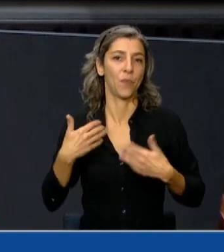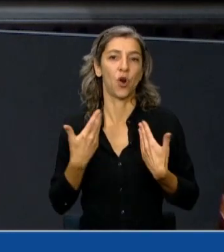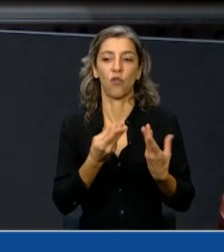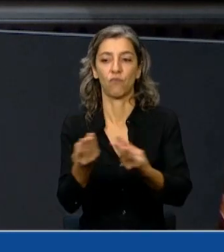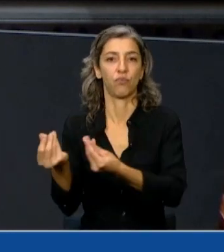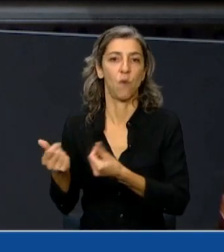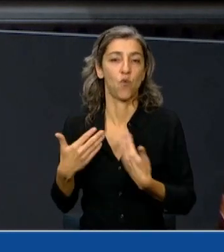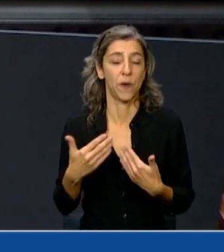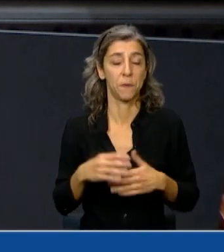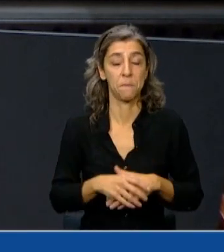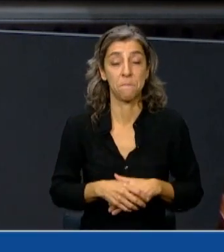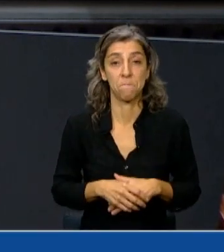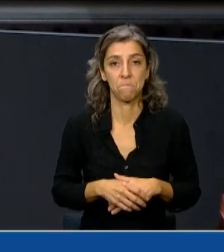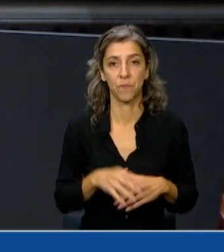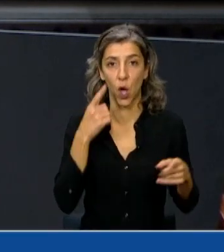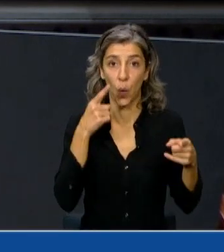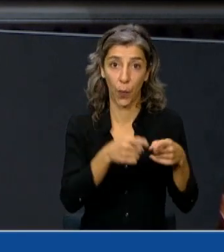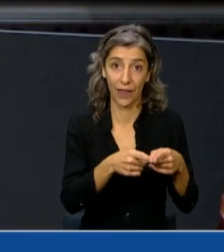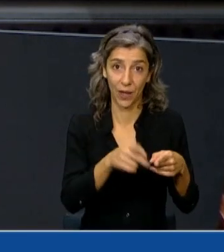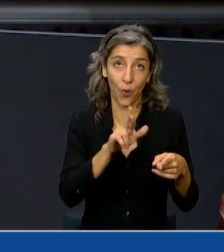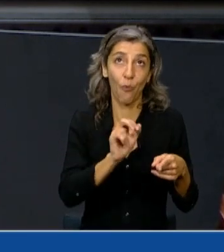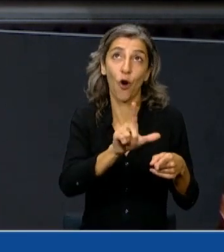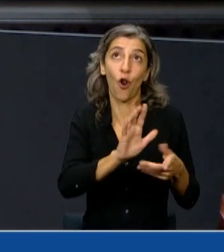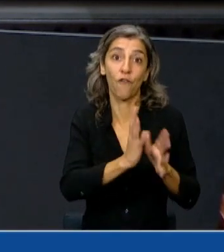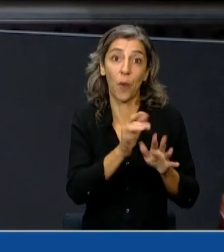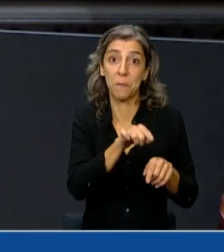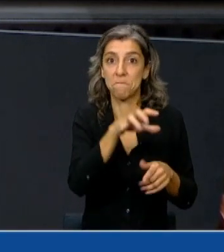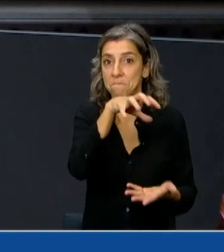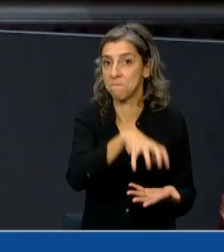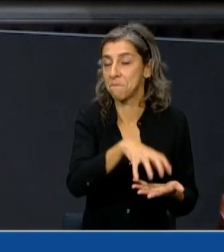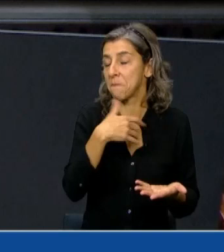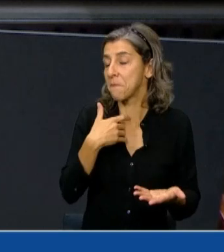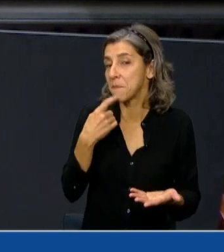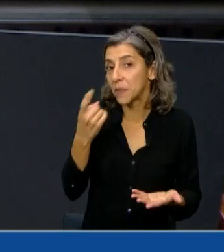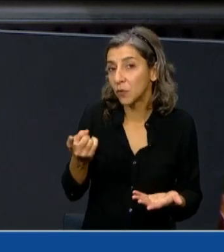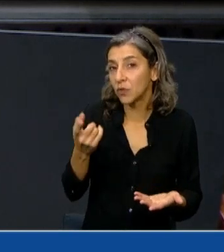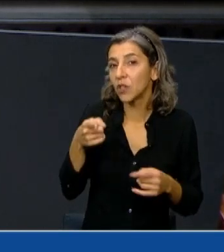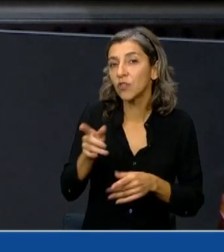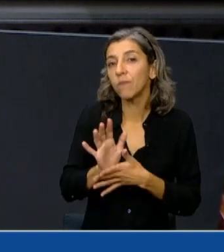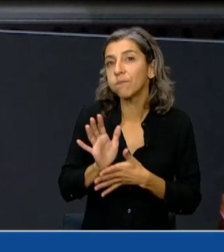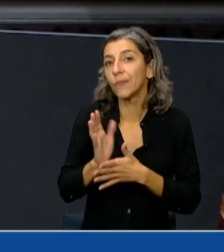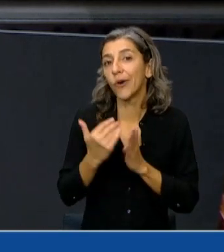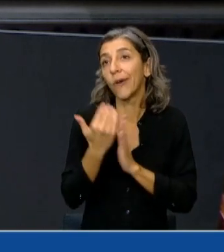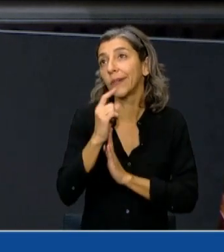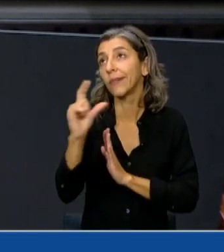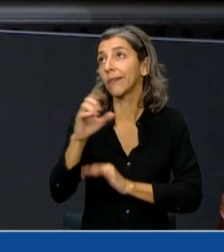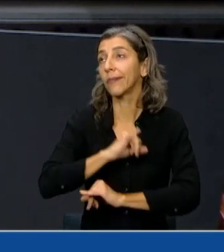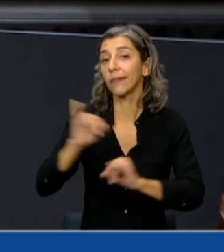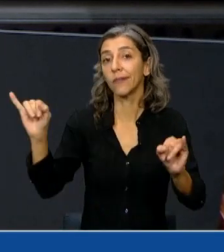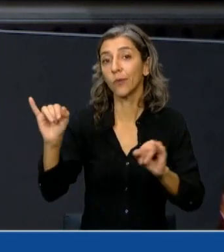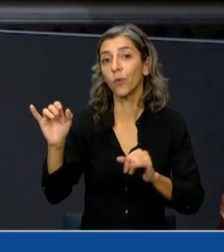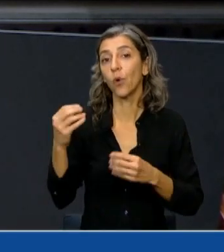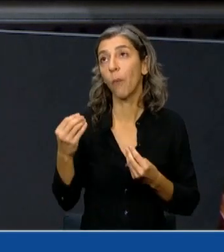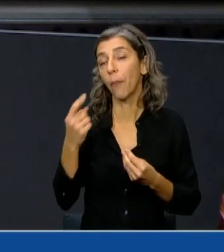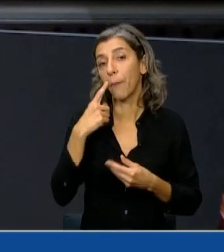la verdad, si esta iniciativa ha sido simplemente un título para tratar de decir estamos